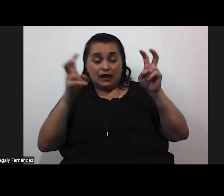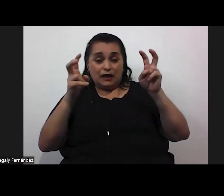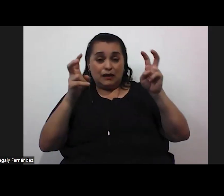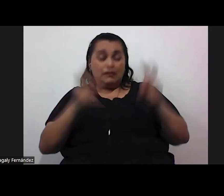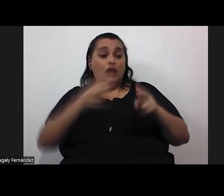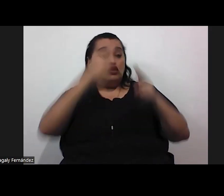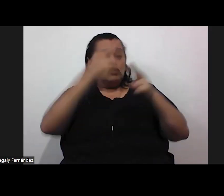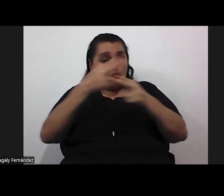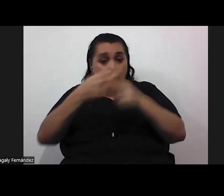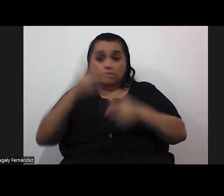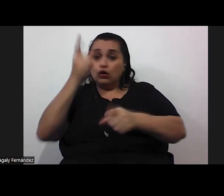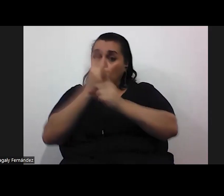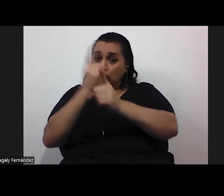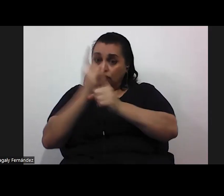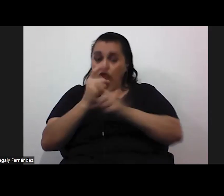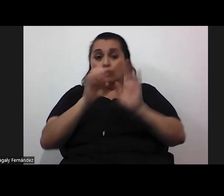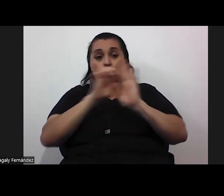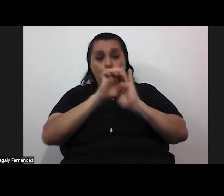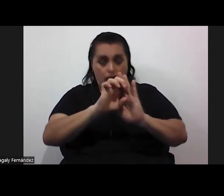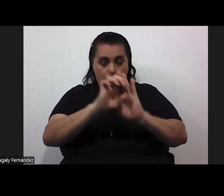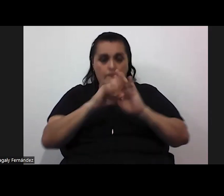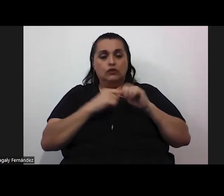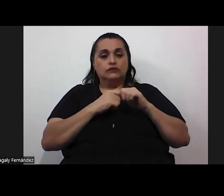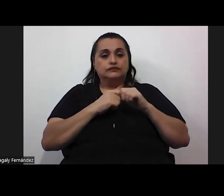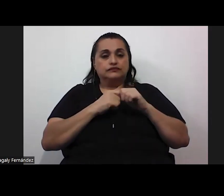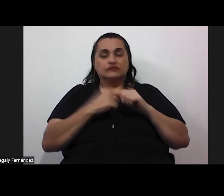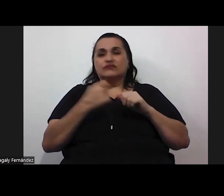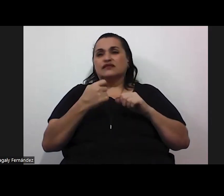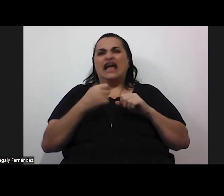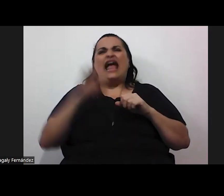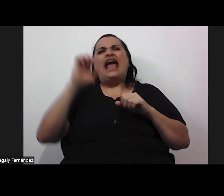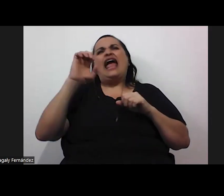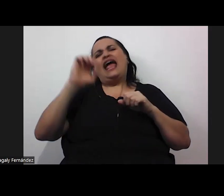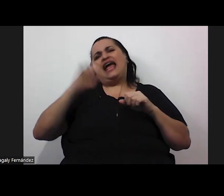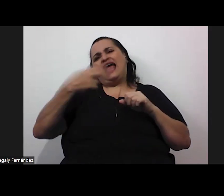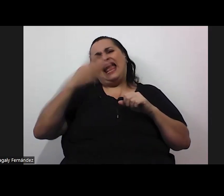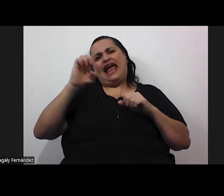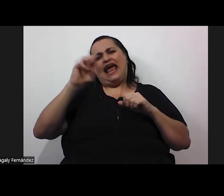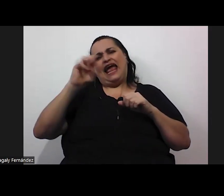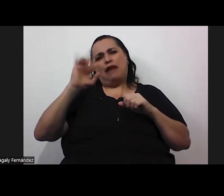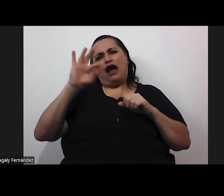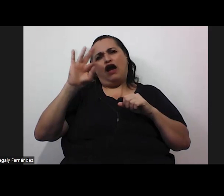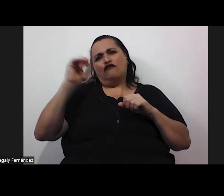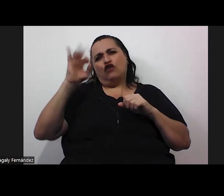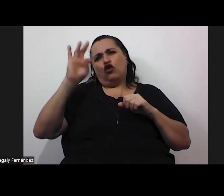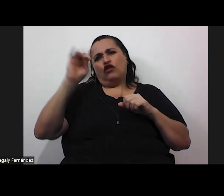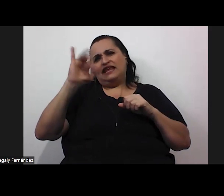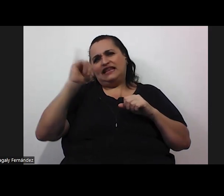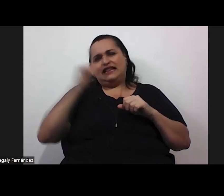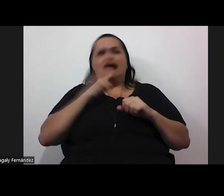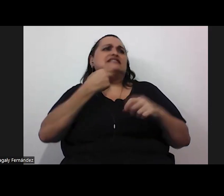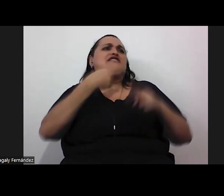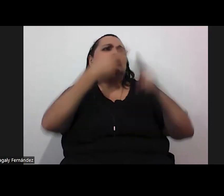son por ejemplo dejar de decir hermafrodita un tema mitológico y llamar a una persona realmente